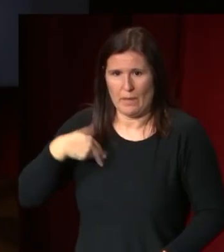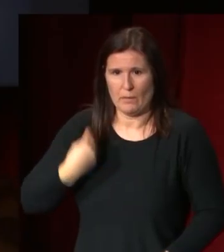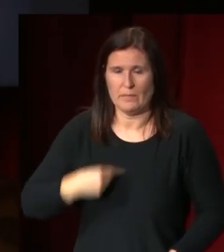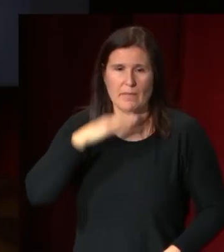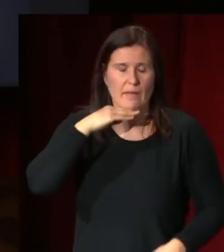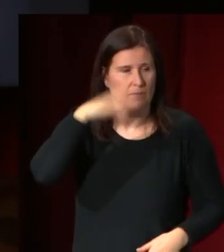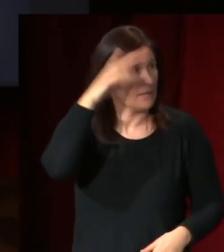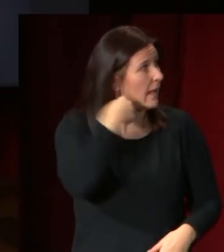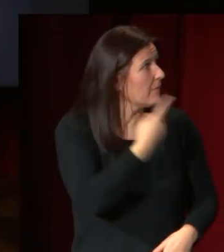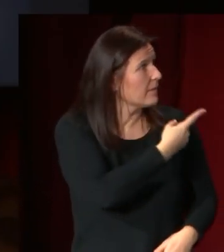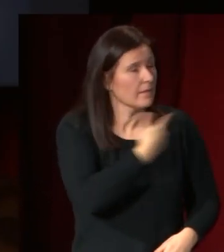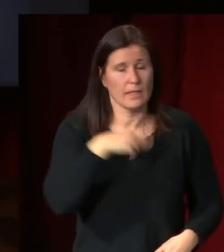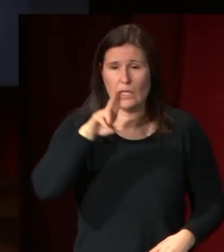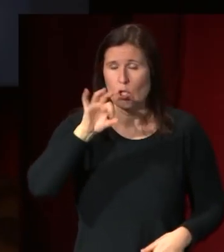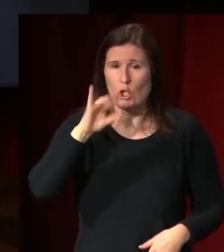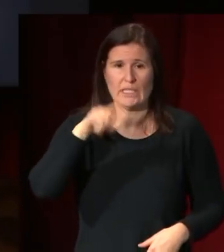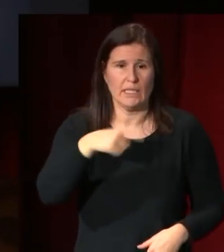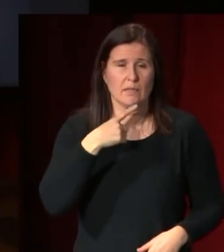de rossini que hace hacia